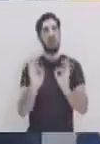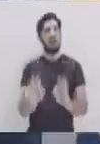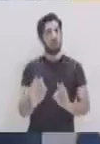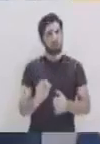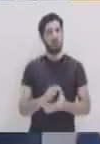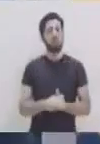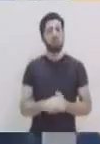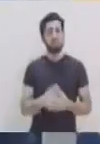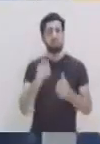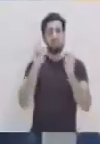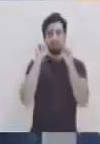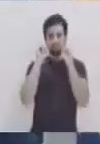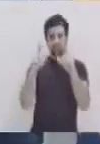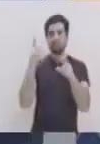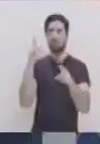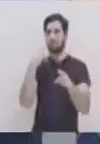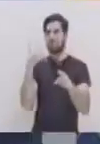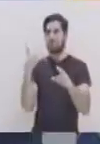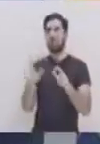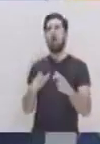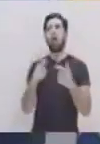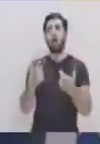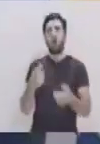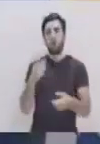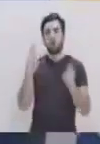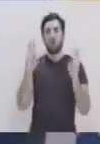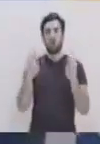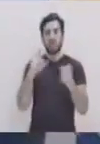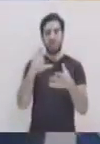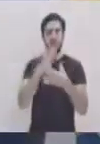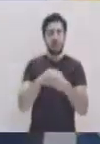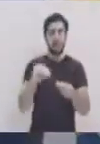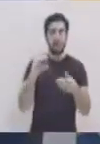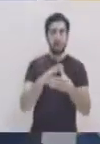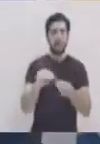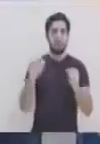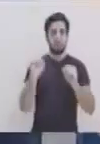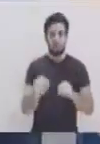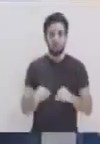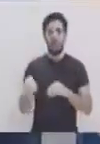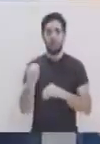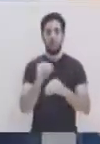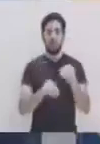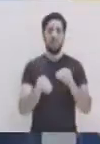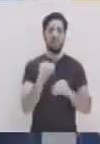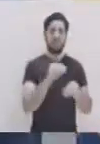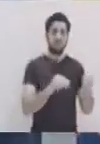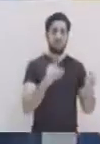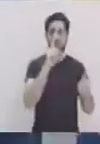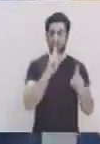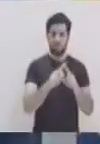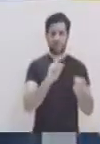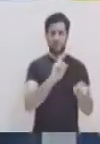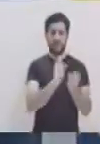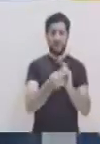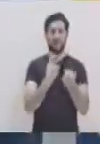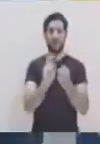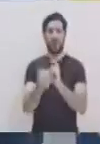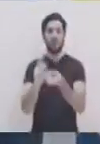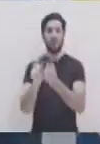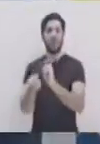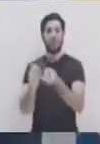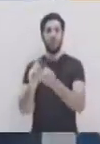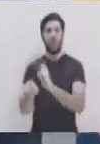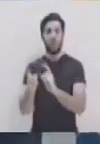y sorprendente cómo la narrativa puede ir transformándose y también evolucionando, ¿verdad?